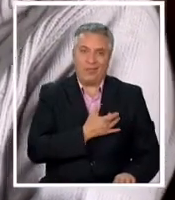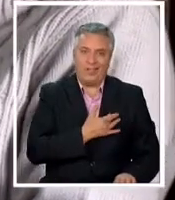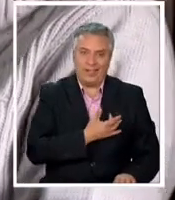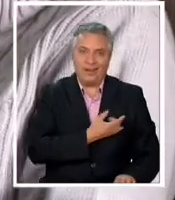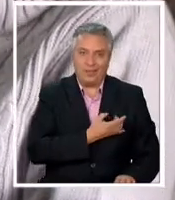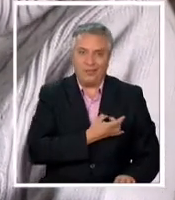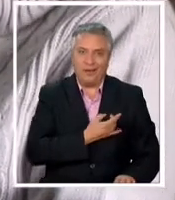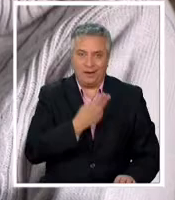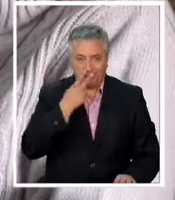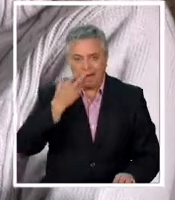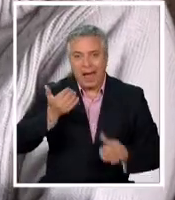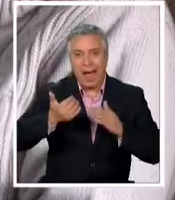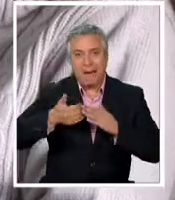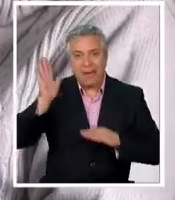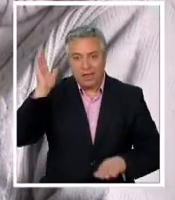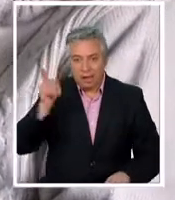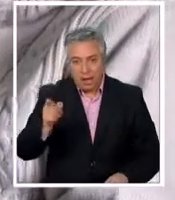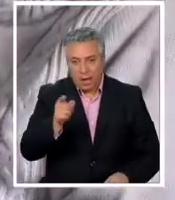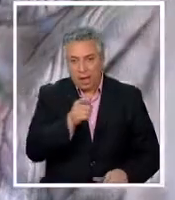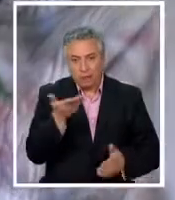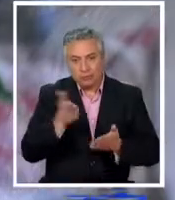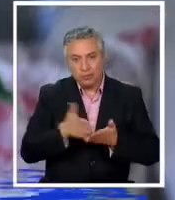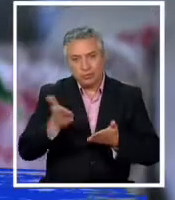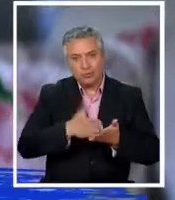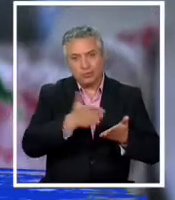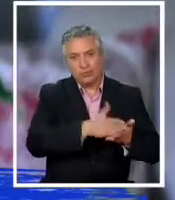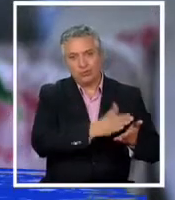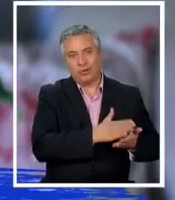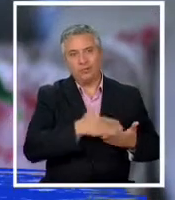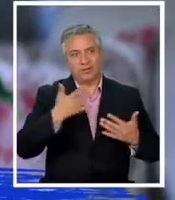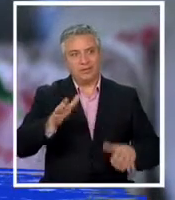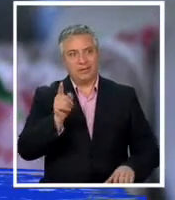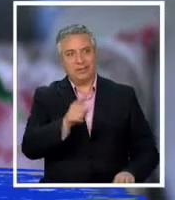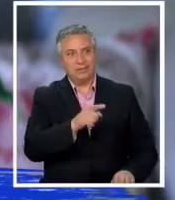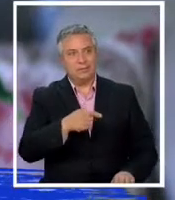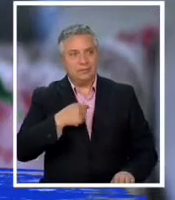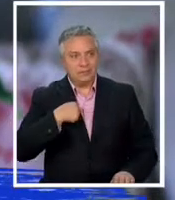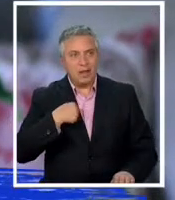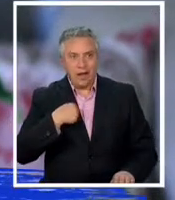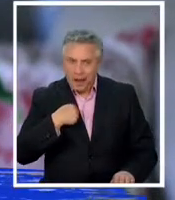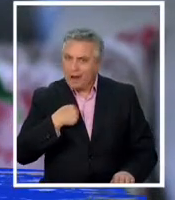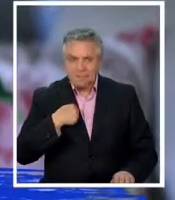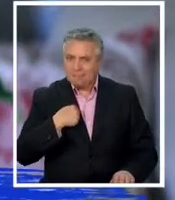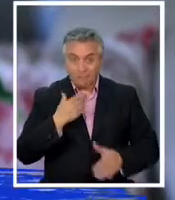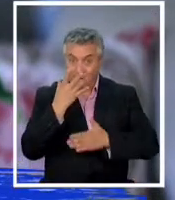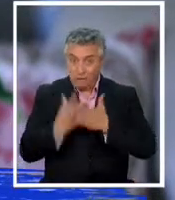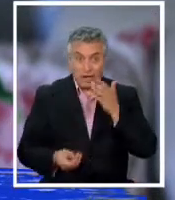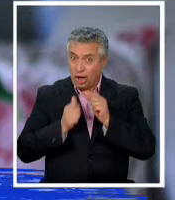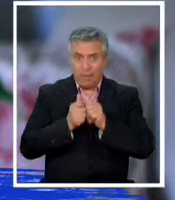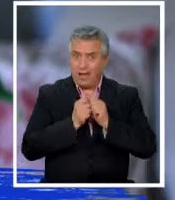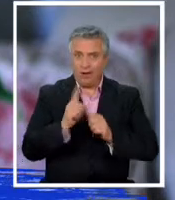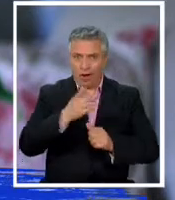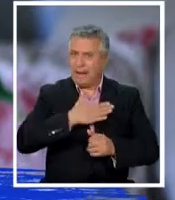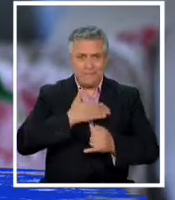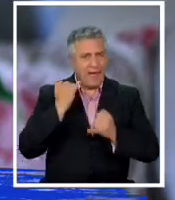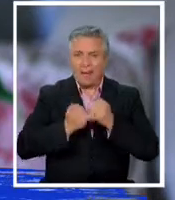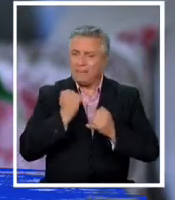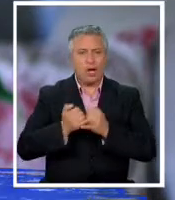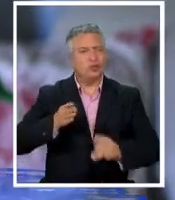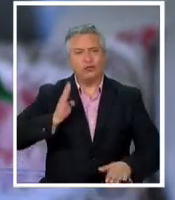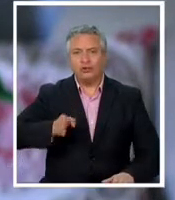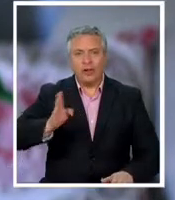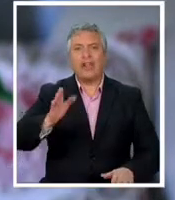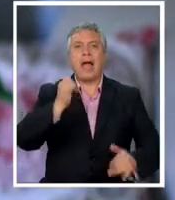porque la mayoría de ellos están muertos y no dejan de ser mis compañeros y mis amigos mis